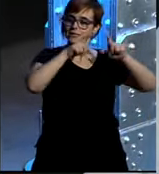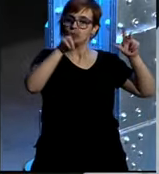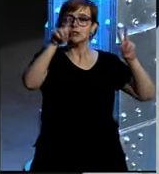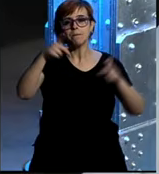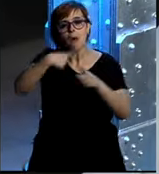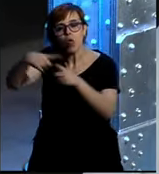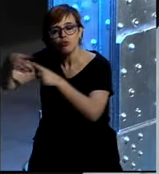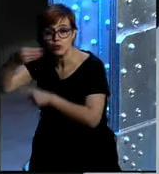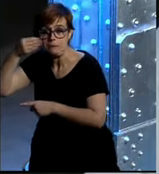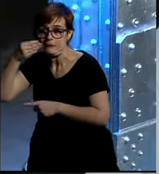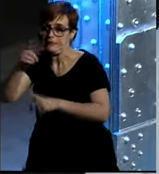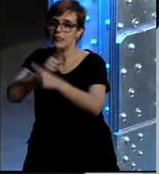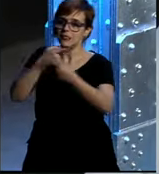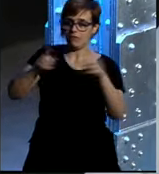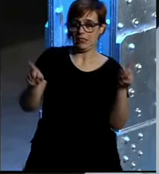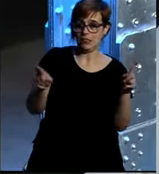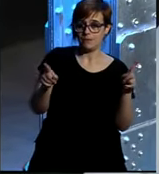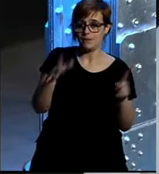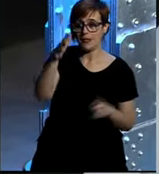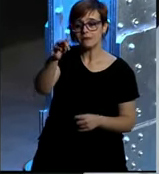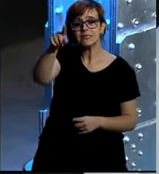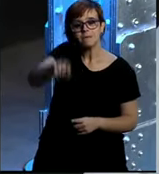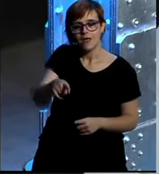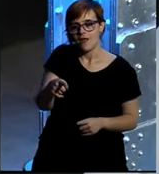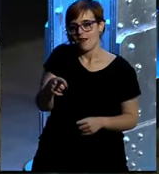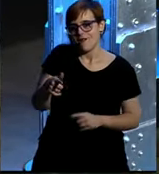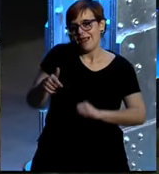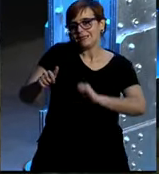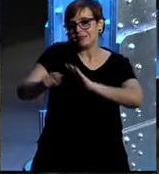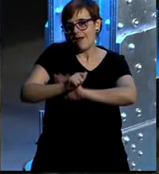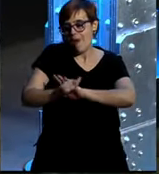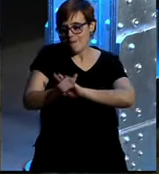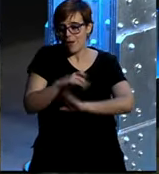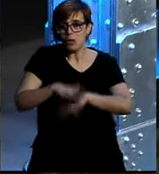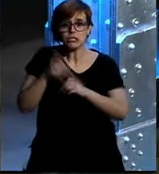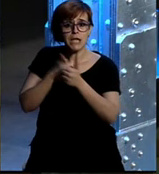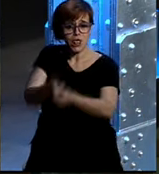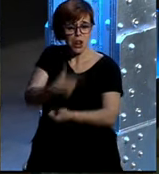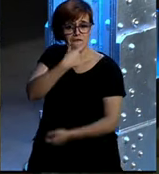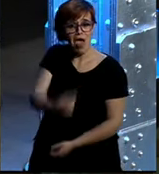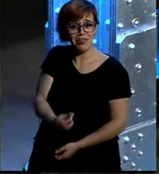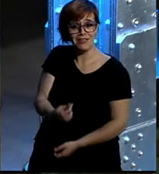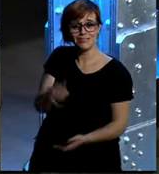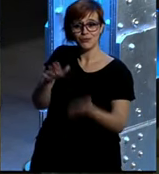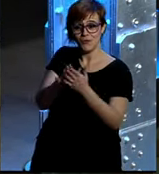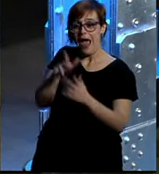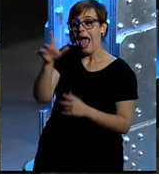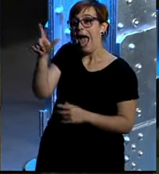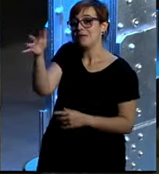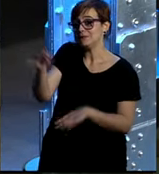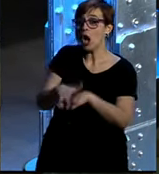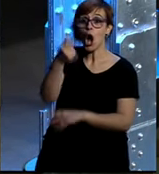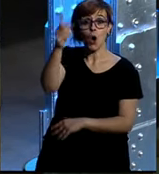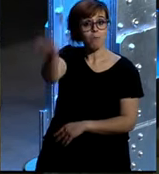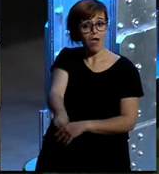que la compañía hace y aquí es importante además no hacernos trampas al solitario porque es muy fácil conseguir seguidores o sea hay muchas aparte de